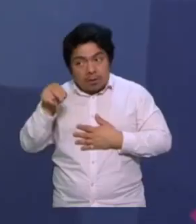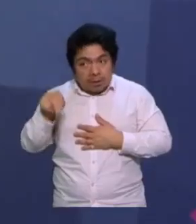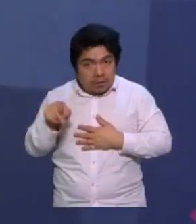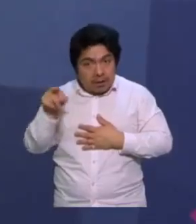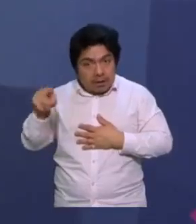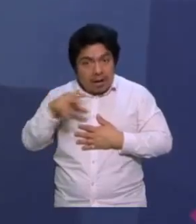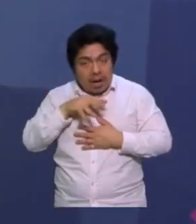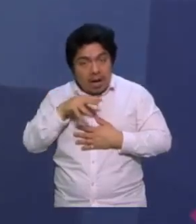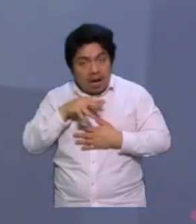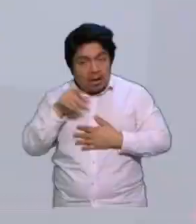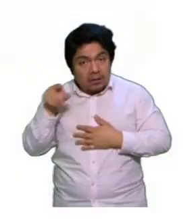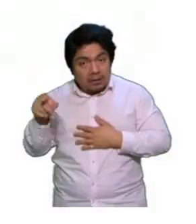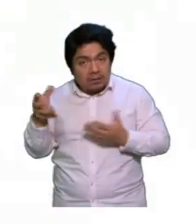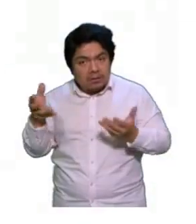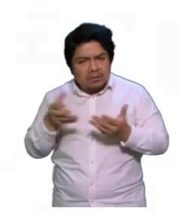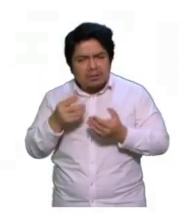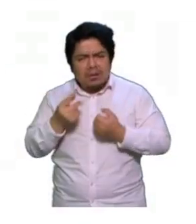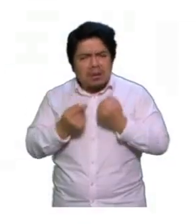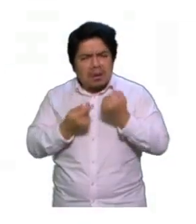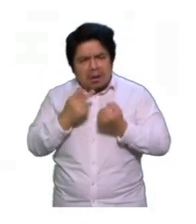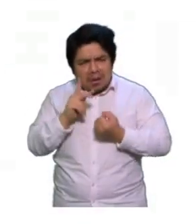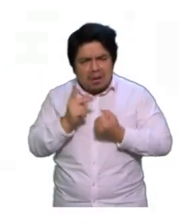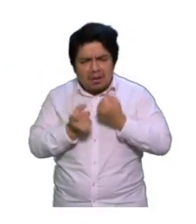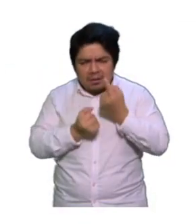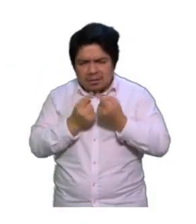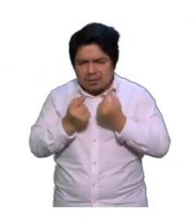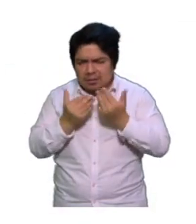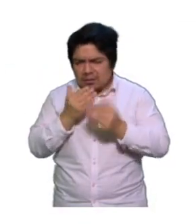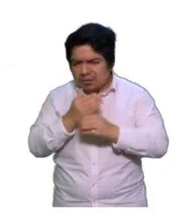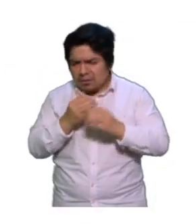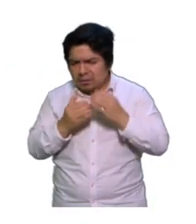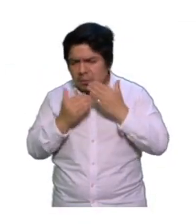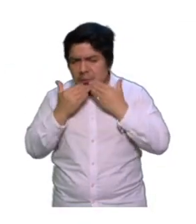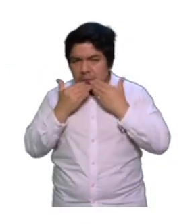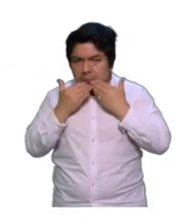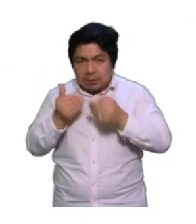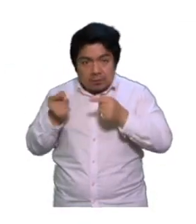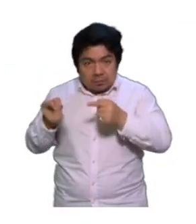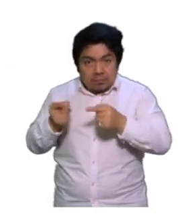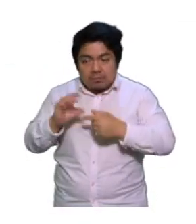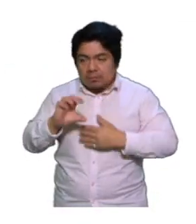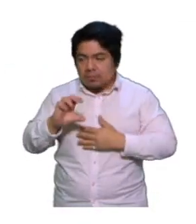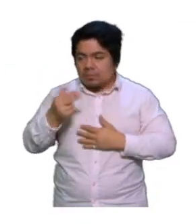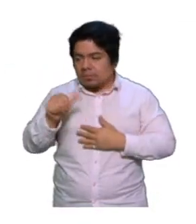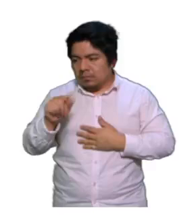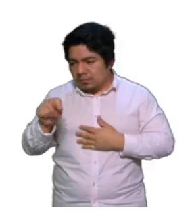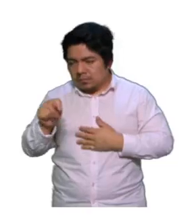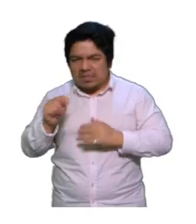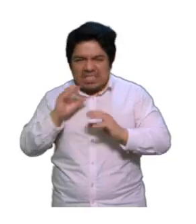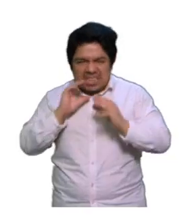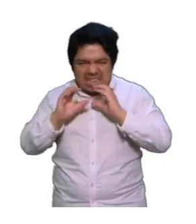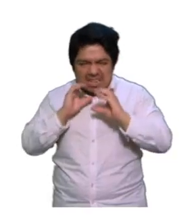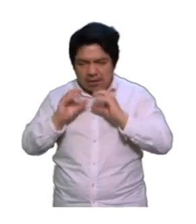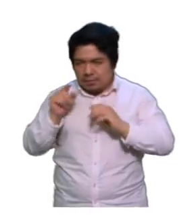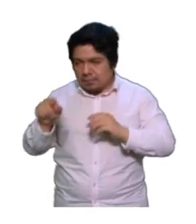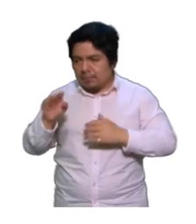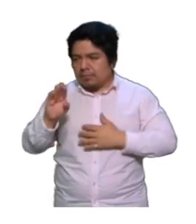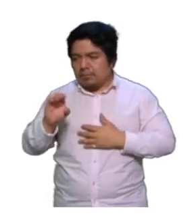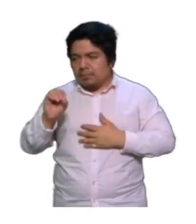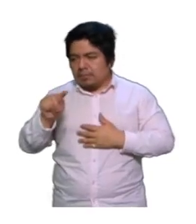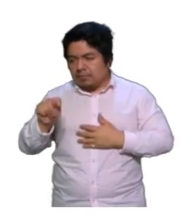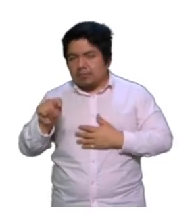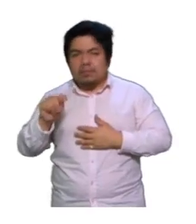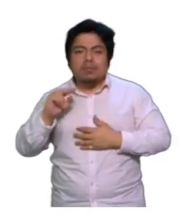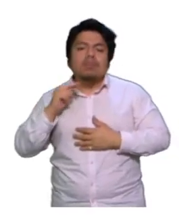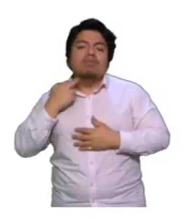Corte, pero pues rara vez hablamos de las cosas buenas. Mira, esta es una cosa buena, este chatbot que se creó